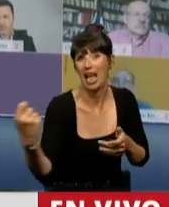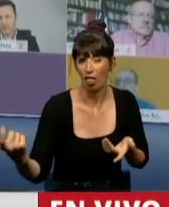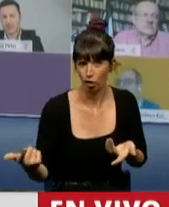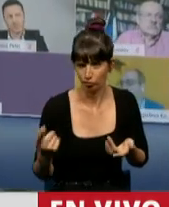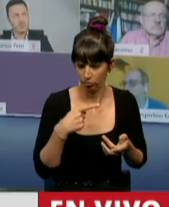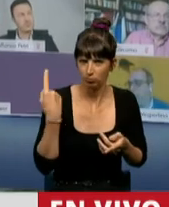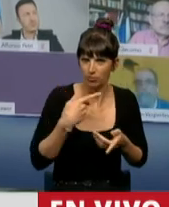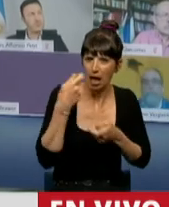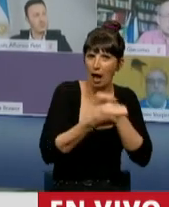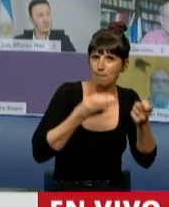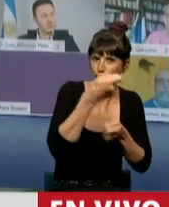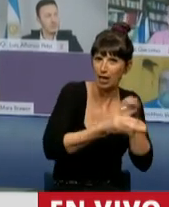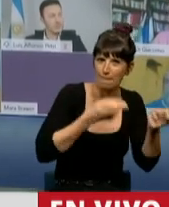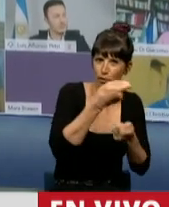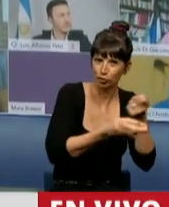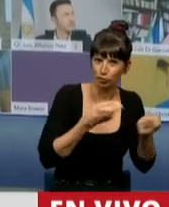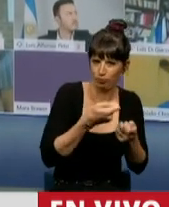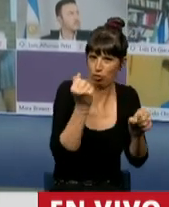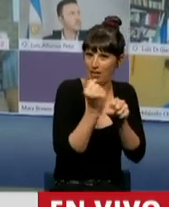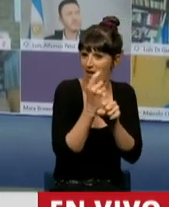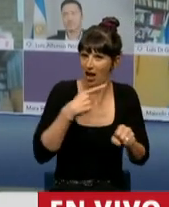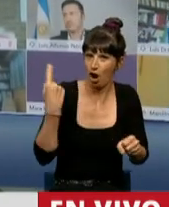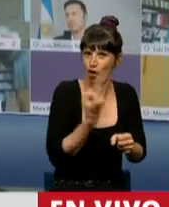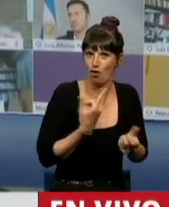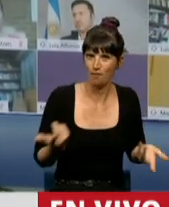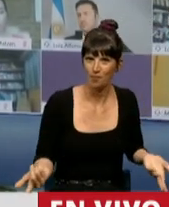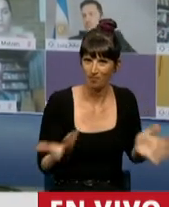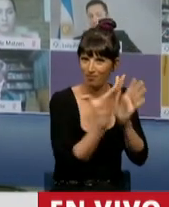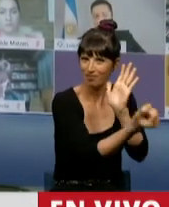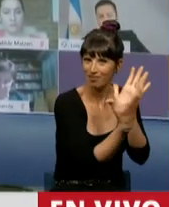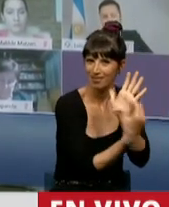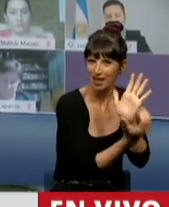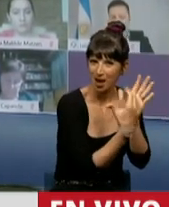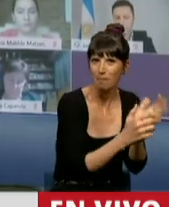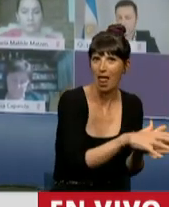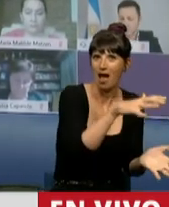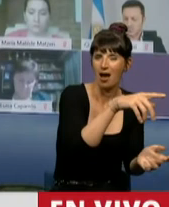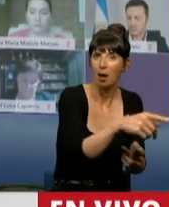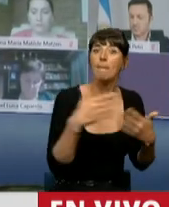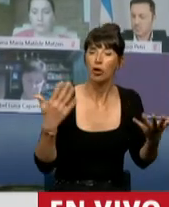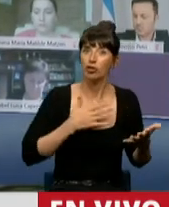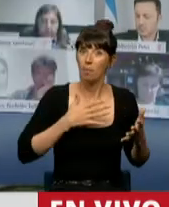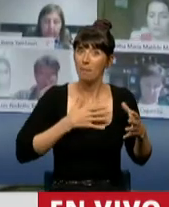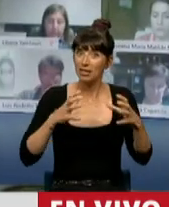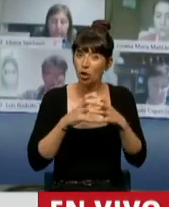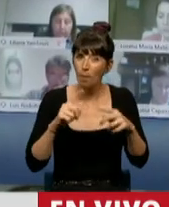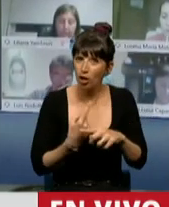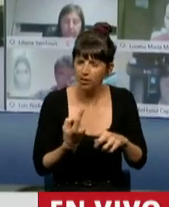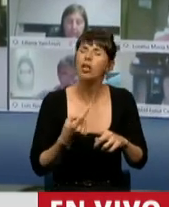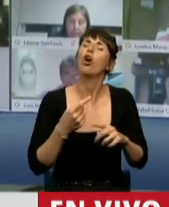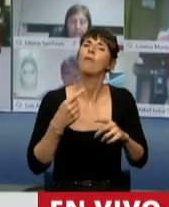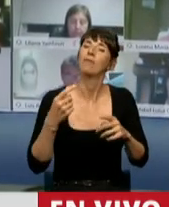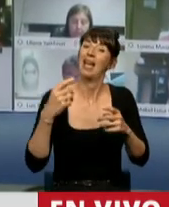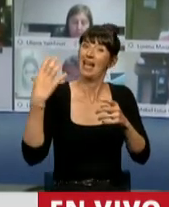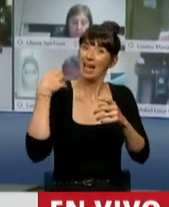aportando al sistema. Es por eso, señor presidente, que desde el bloque de la coalición cívica vamos a acompañar en